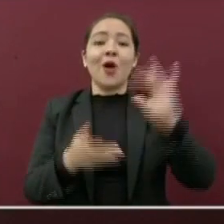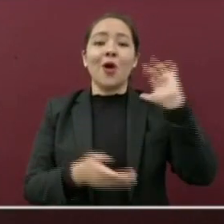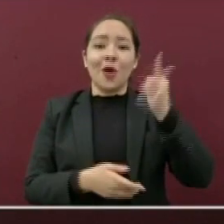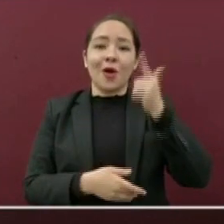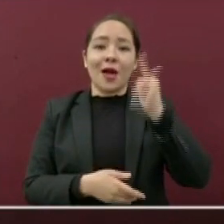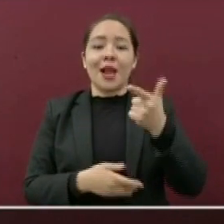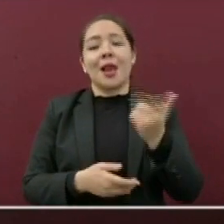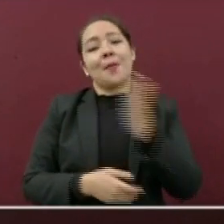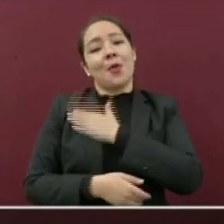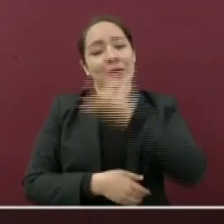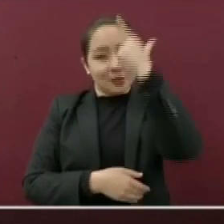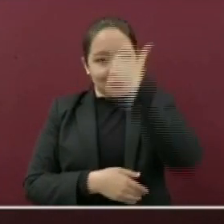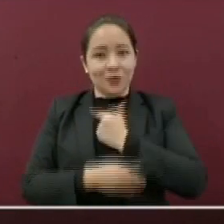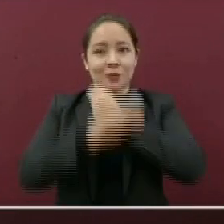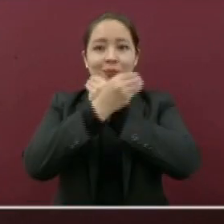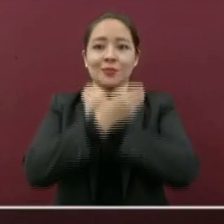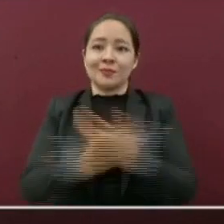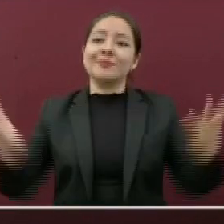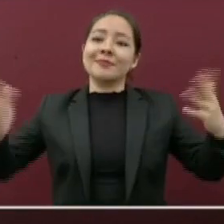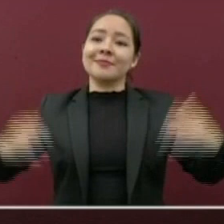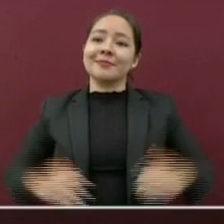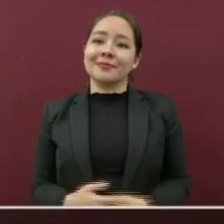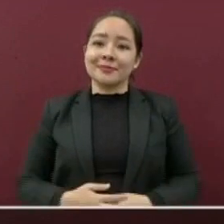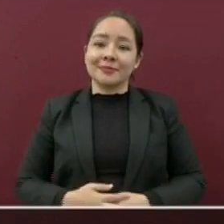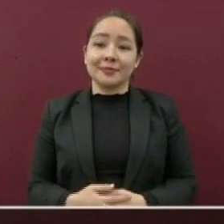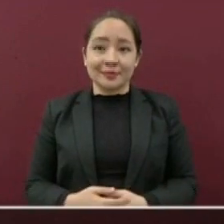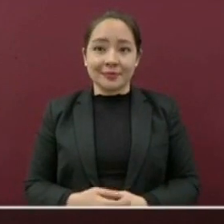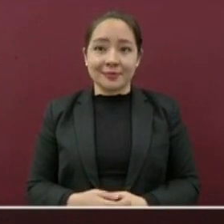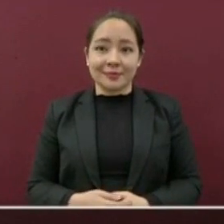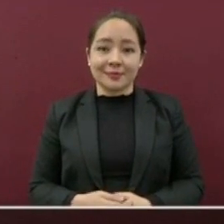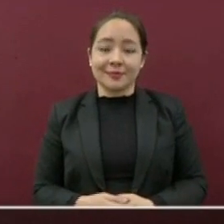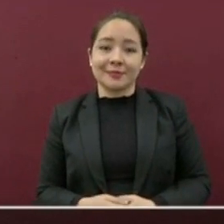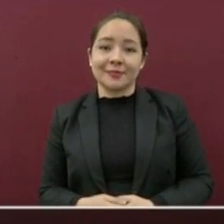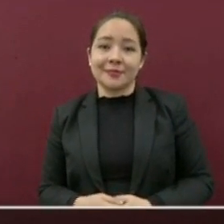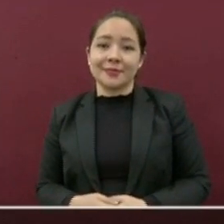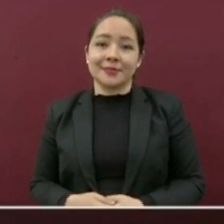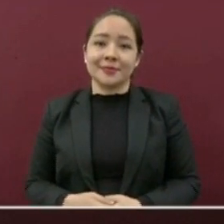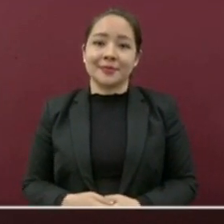ustedes muy, pero muy buenas noches.